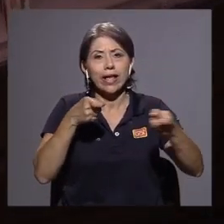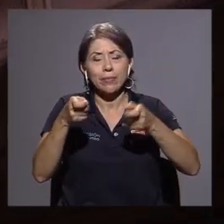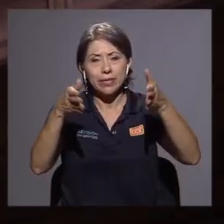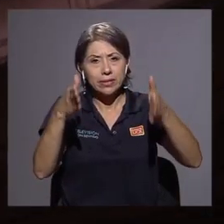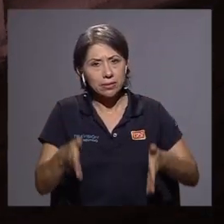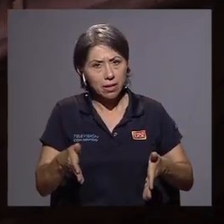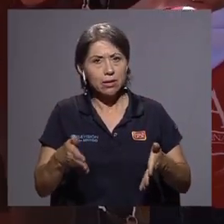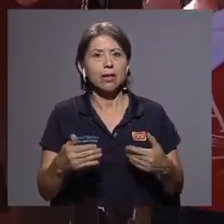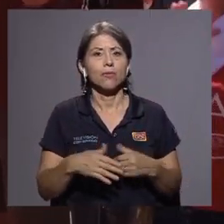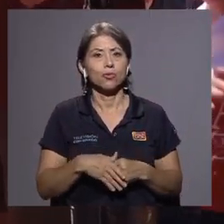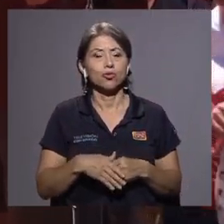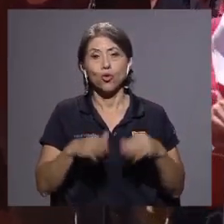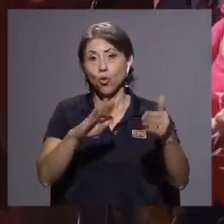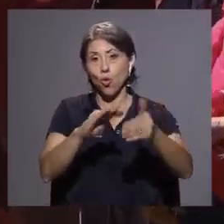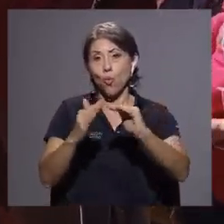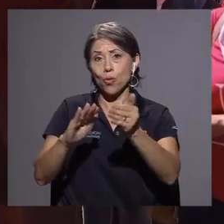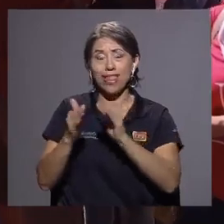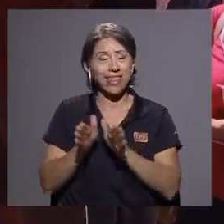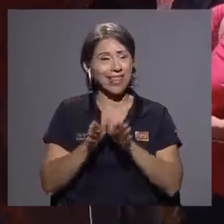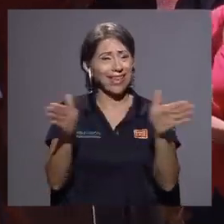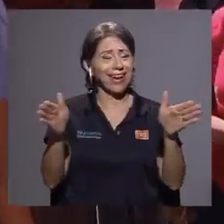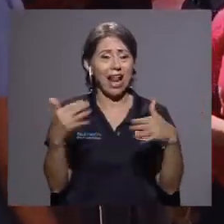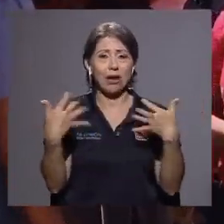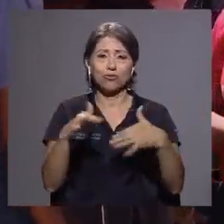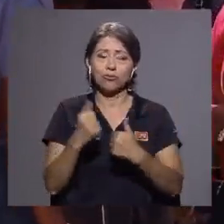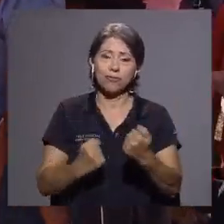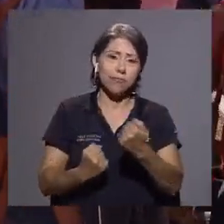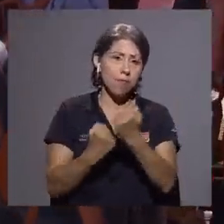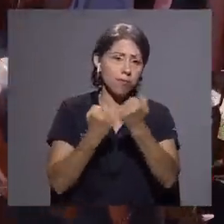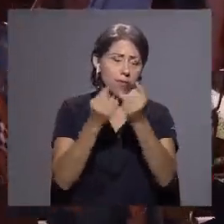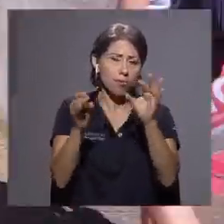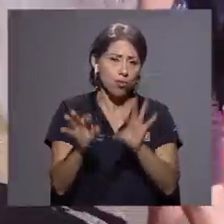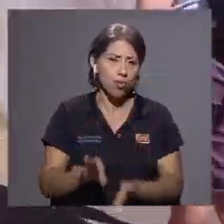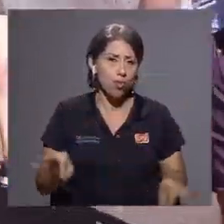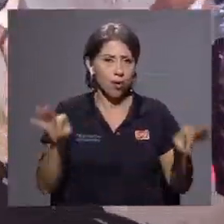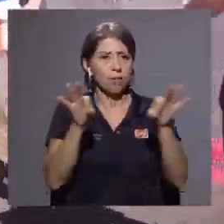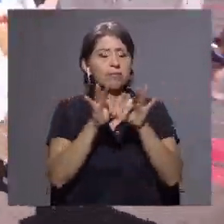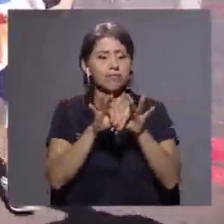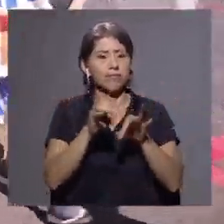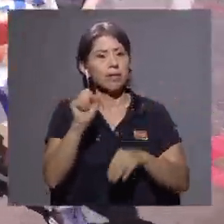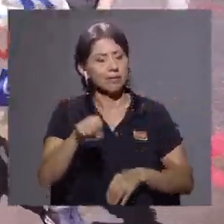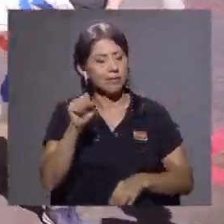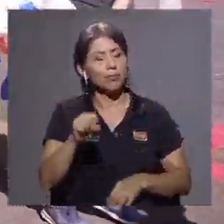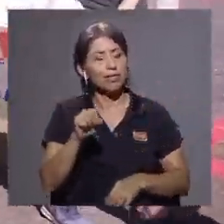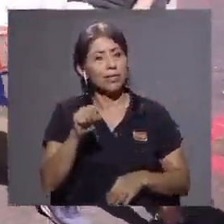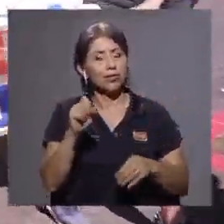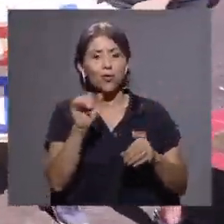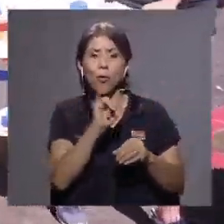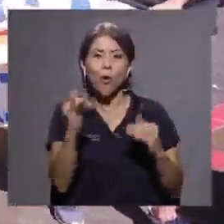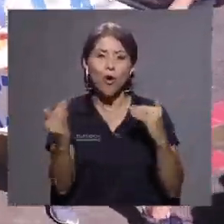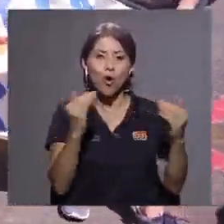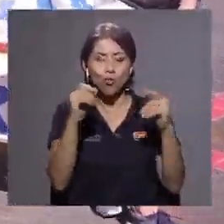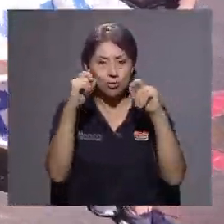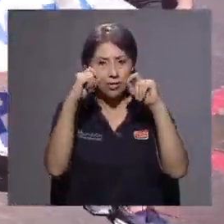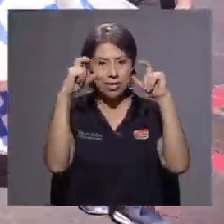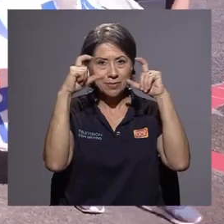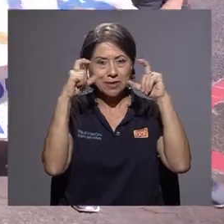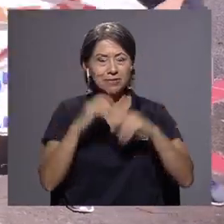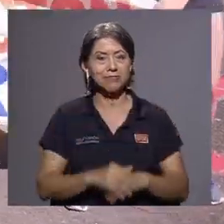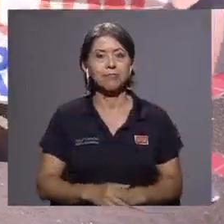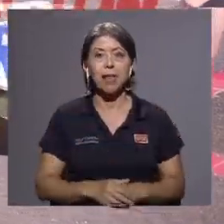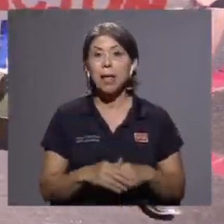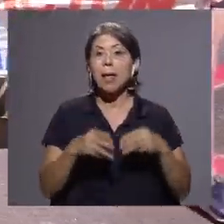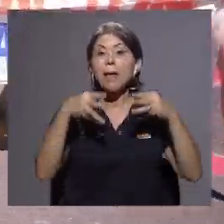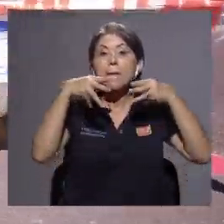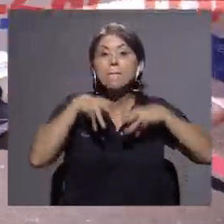administrativos, el apoyo de la comunidad en general, yo creo que fue bastante, bastante importante. Entonces, sí lo vemos como un despertar, ¿verdad? Se